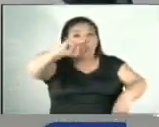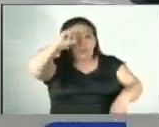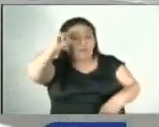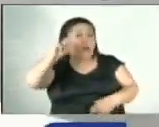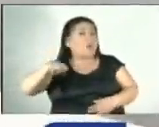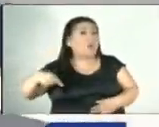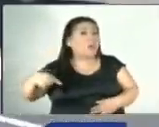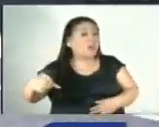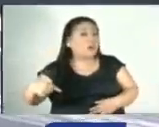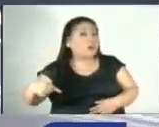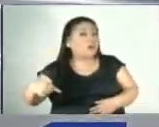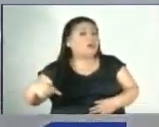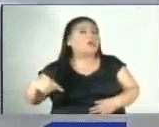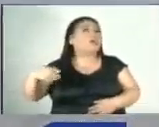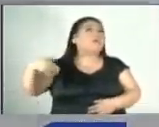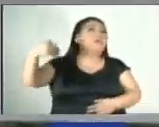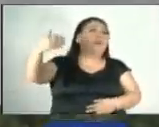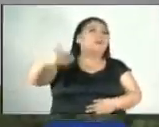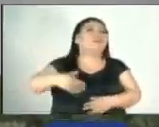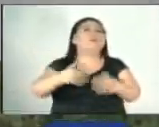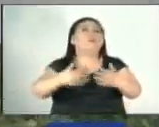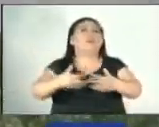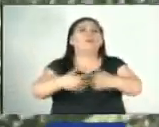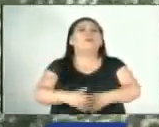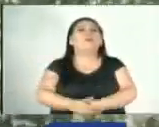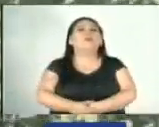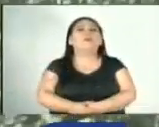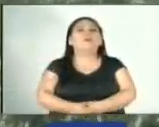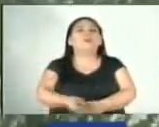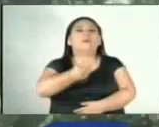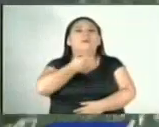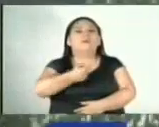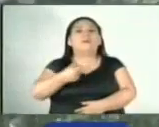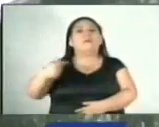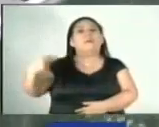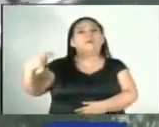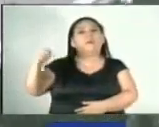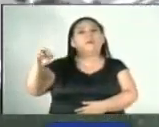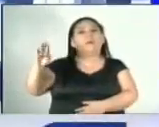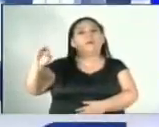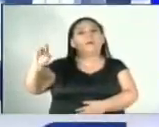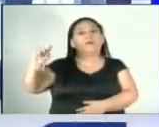los trabajos en tres años. Este es un informe de Herbert Vázquez.